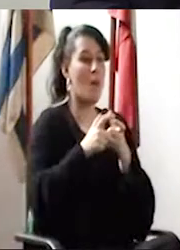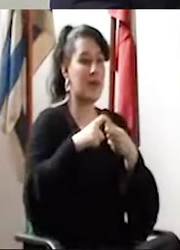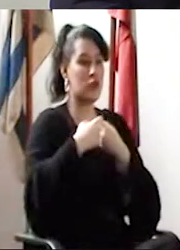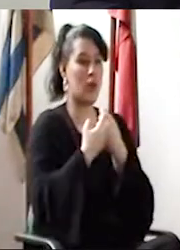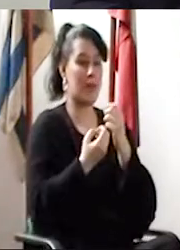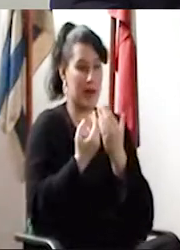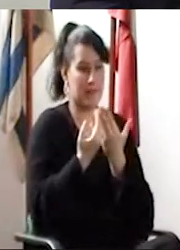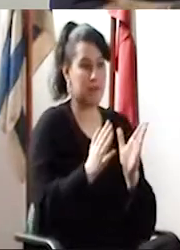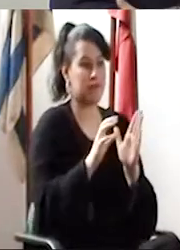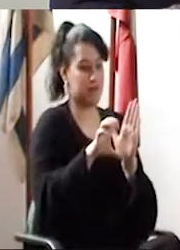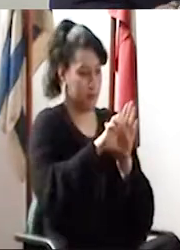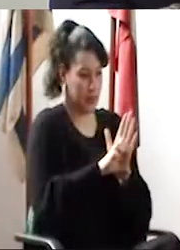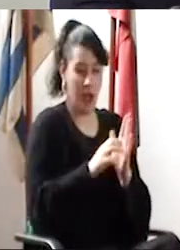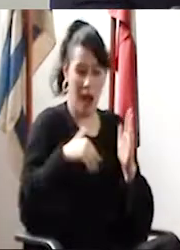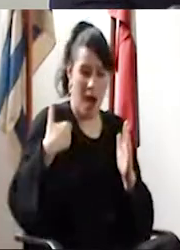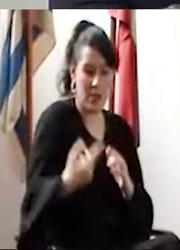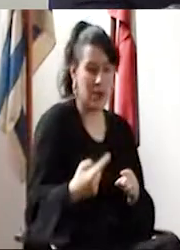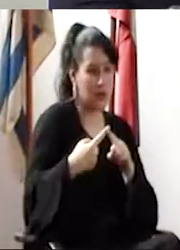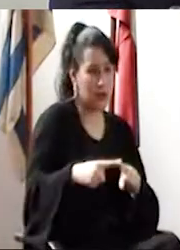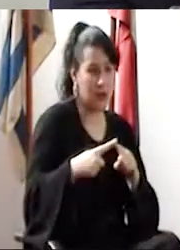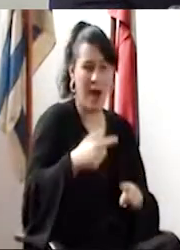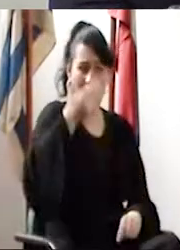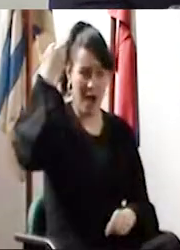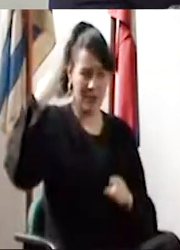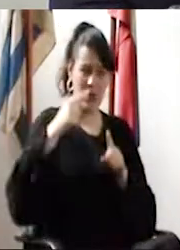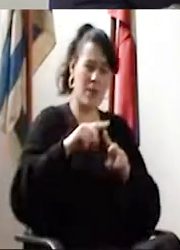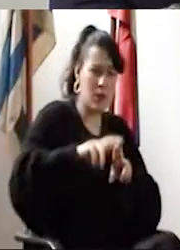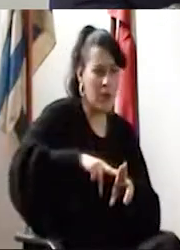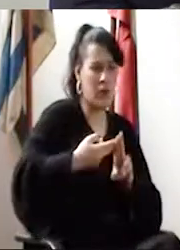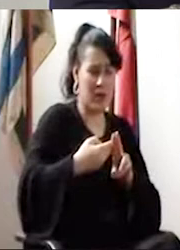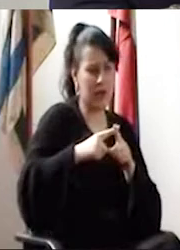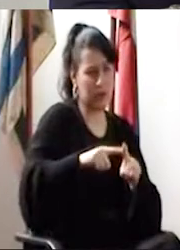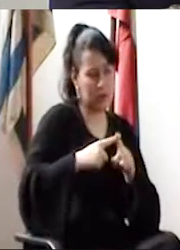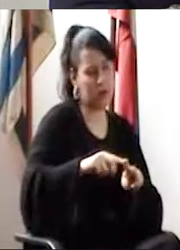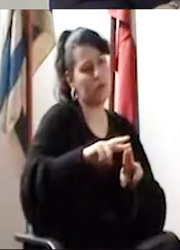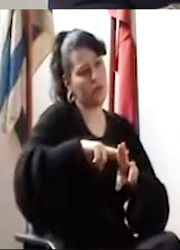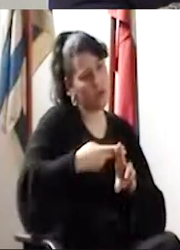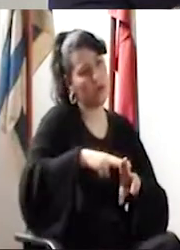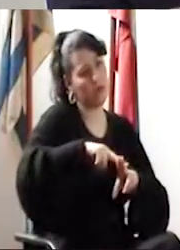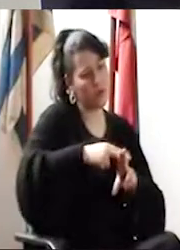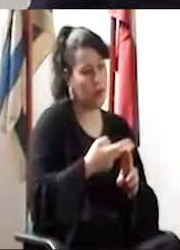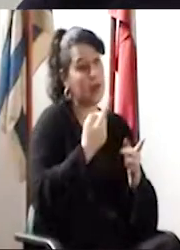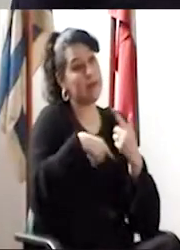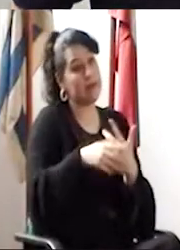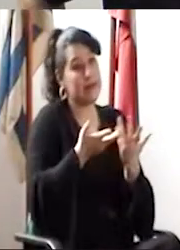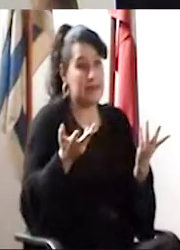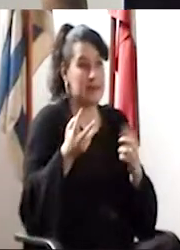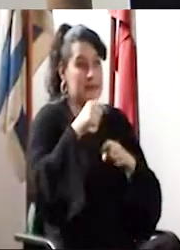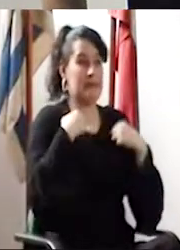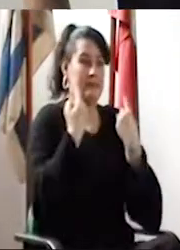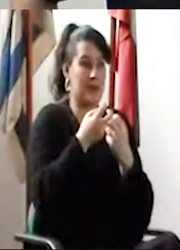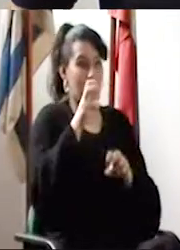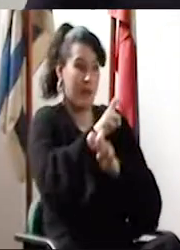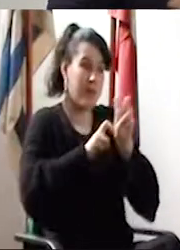la Comisión de Implementación y se siguen discutiendo cosas que ya fueron discutidas y vuelve la discusión otra vez. ¿No? Entonces,